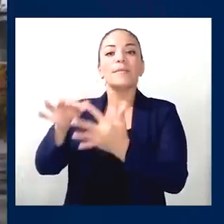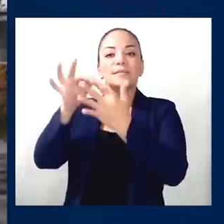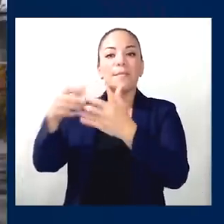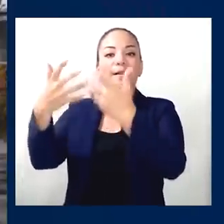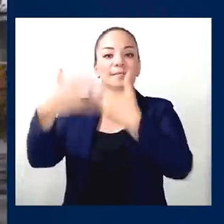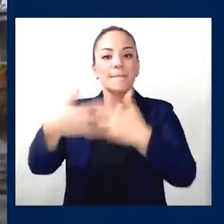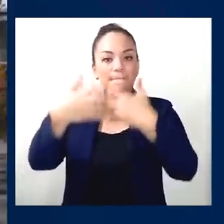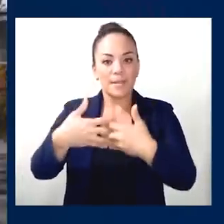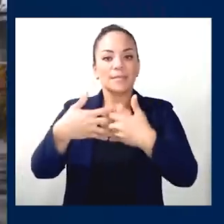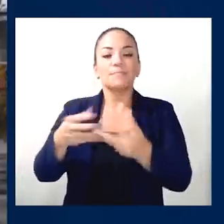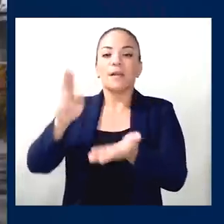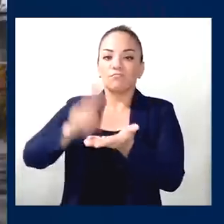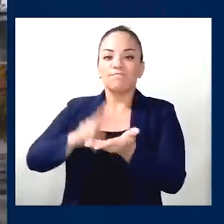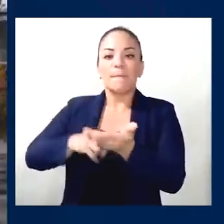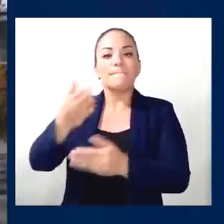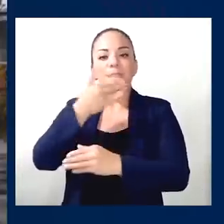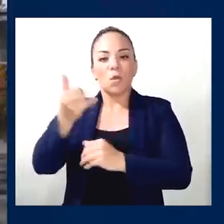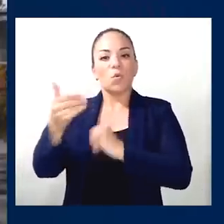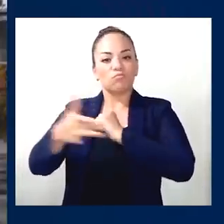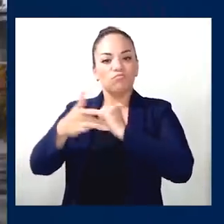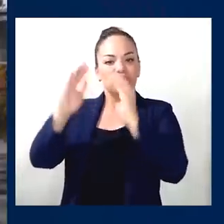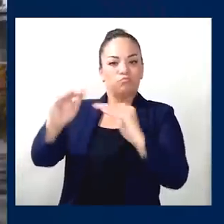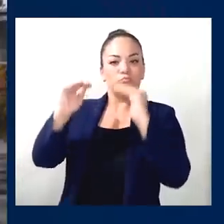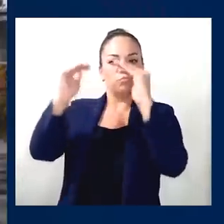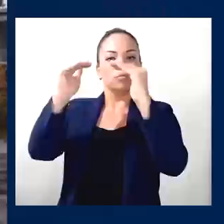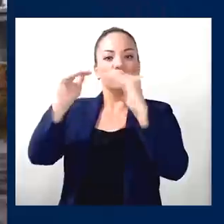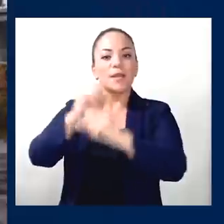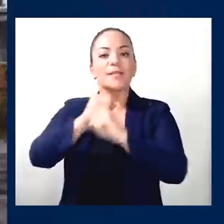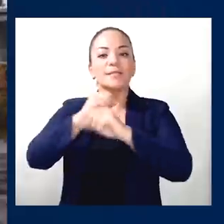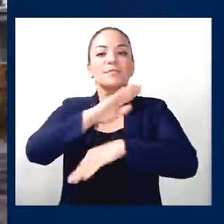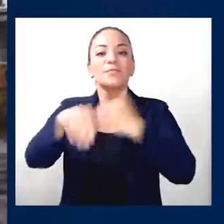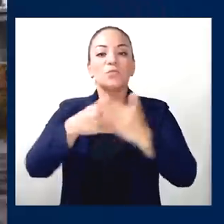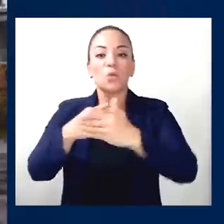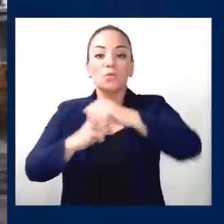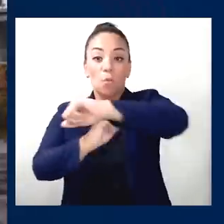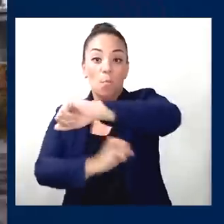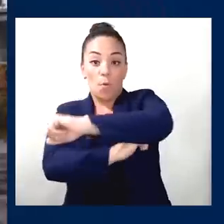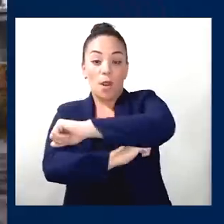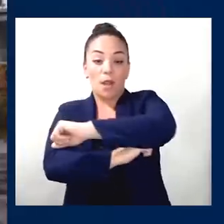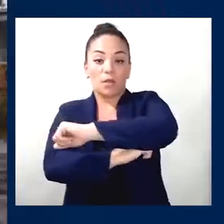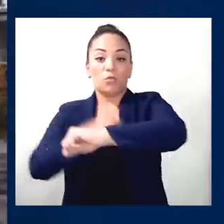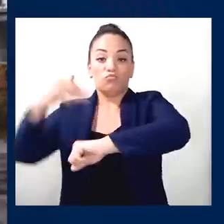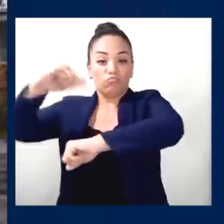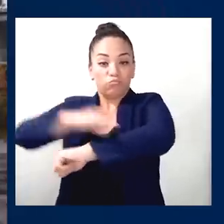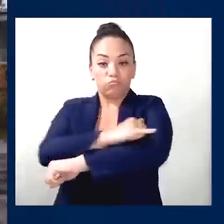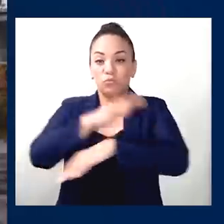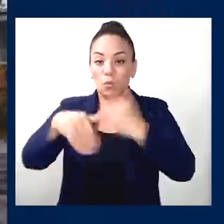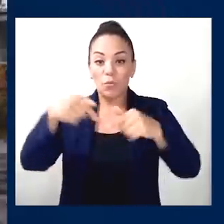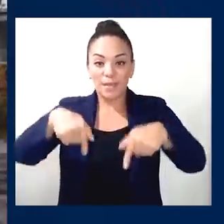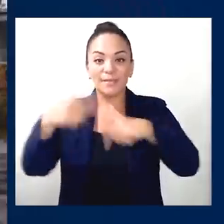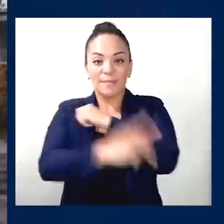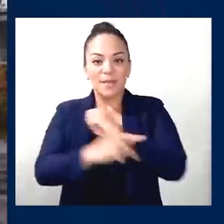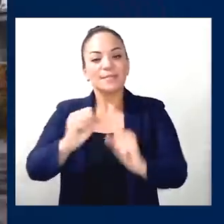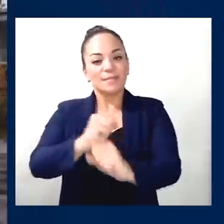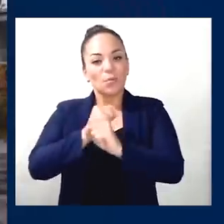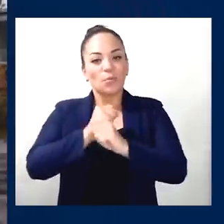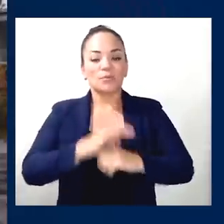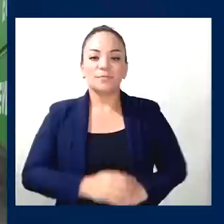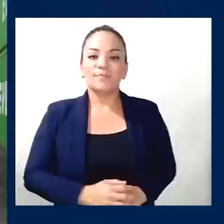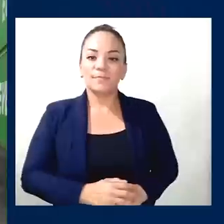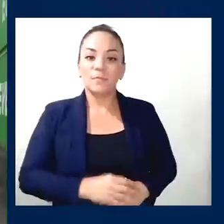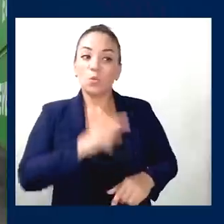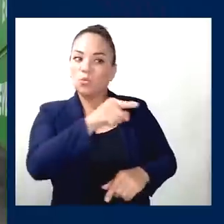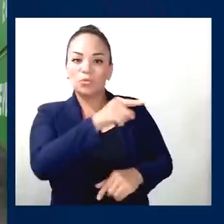principales proveedores a nivel mundial para tener la mejor tecnología de punta, para garantizar que todos los puertos de este país y aeropuertos sean seguros.